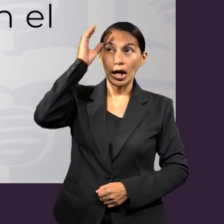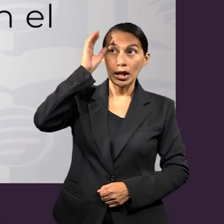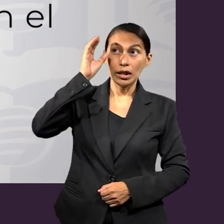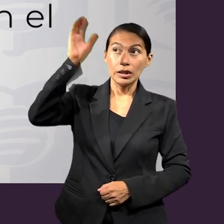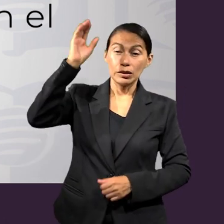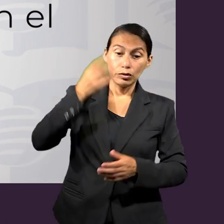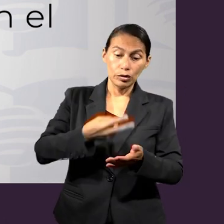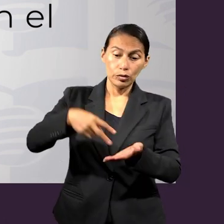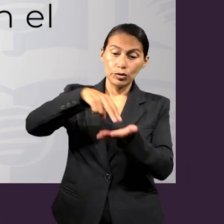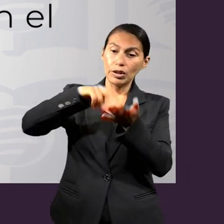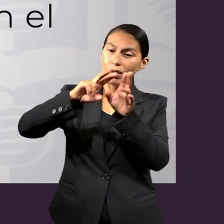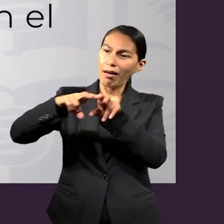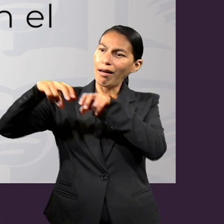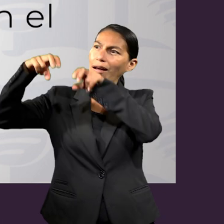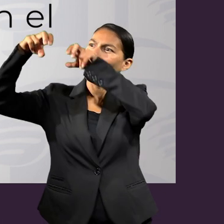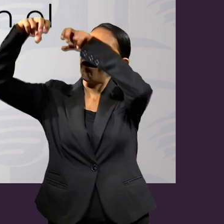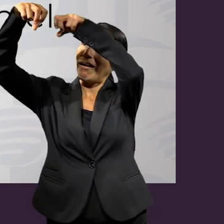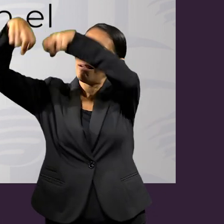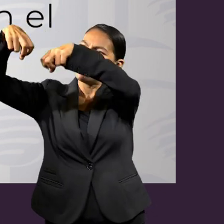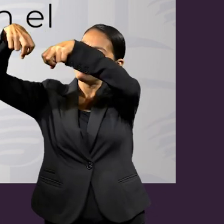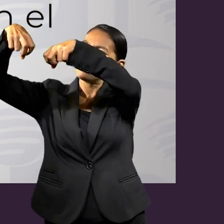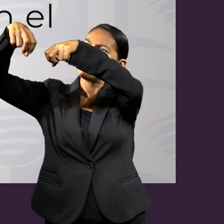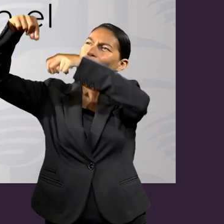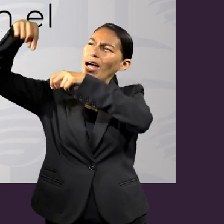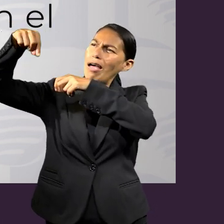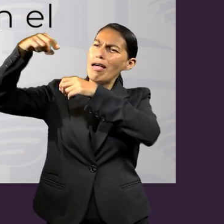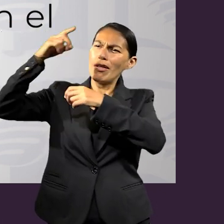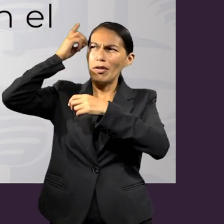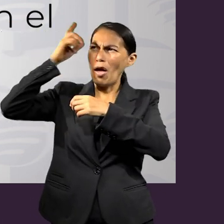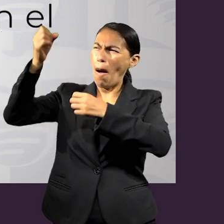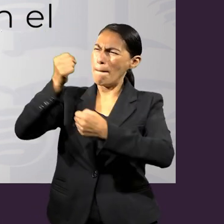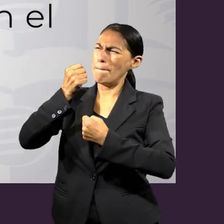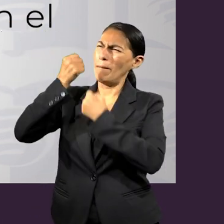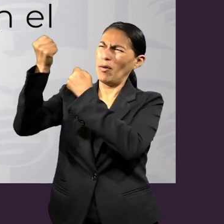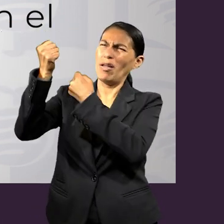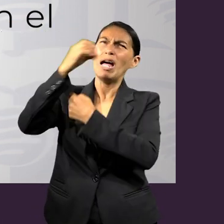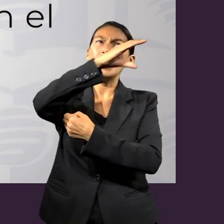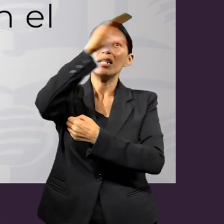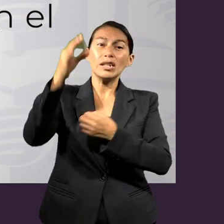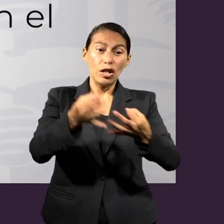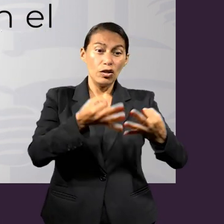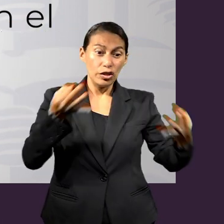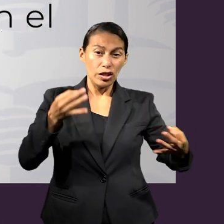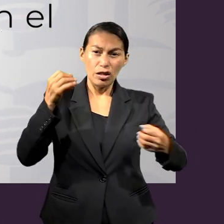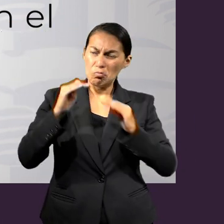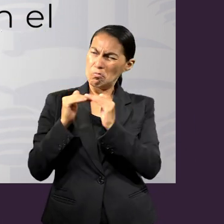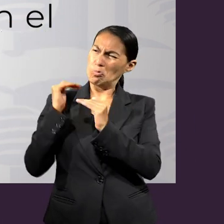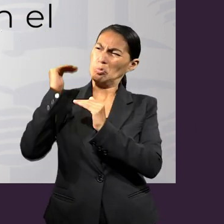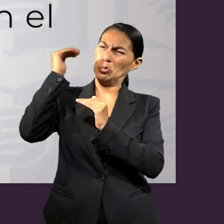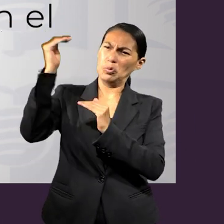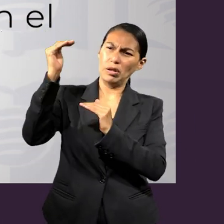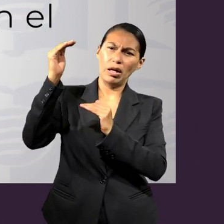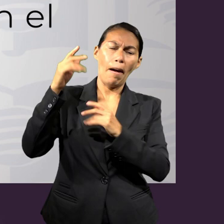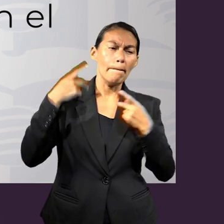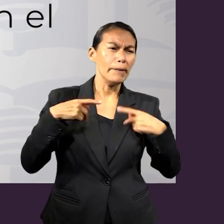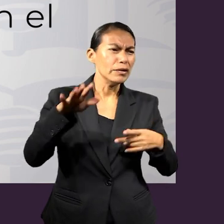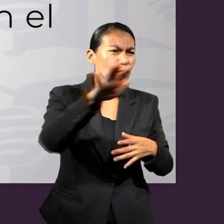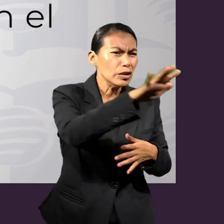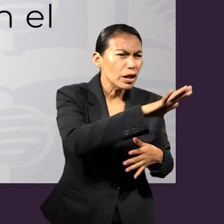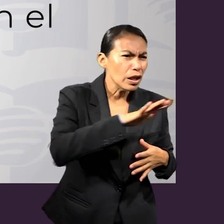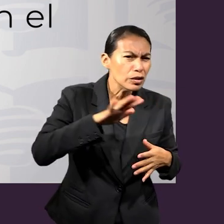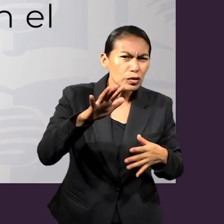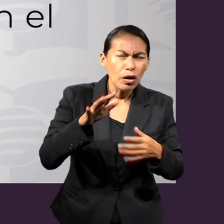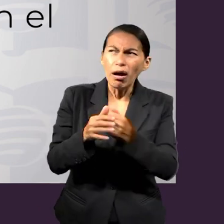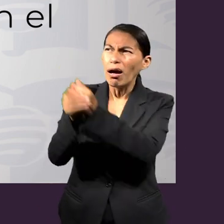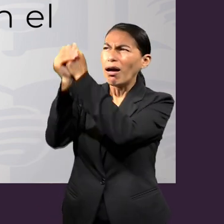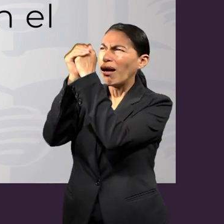exaltación de Cristo al trono cósmico y su gobierno sobre todas las cosas en el cielo y en la tierra? Basado en